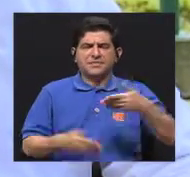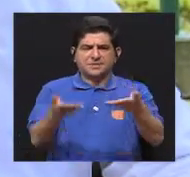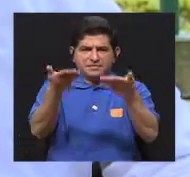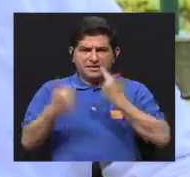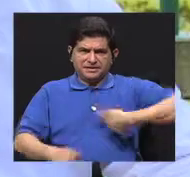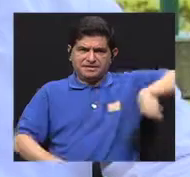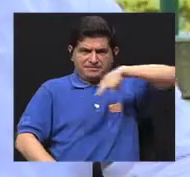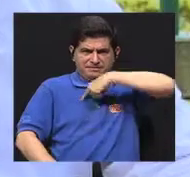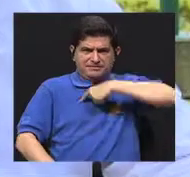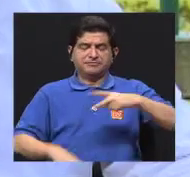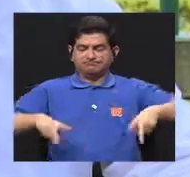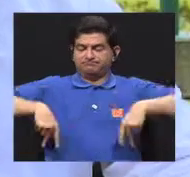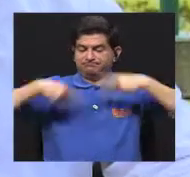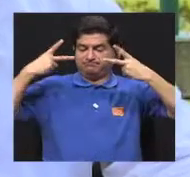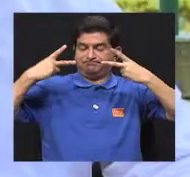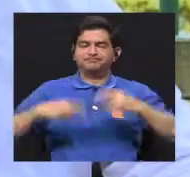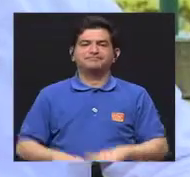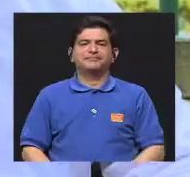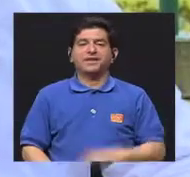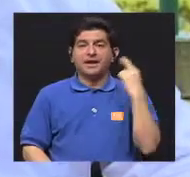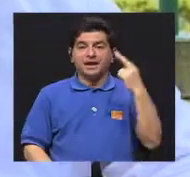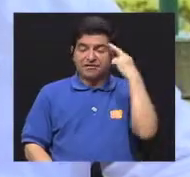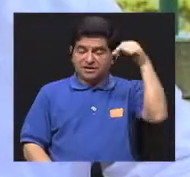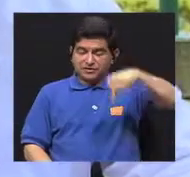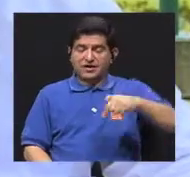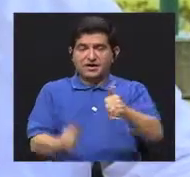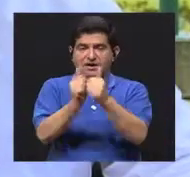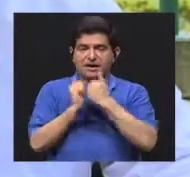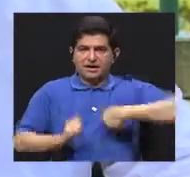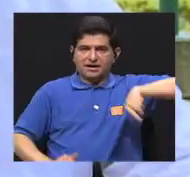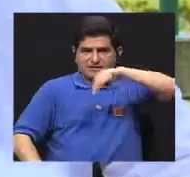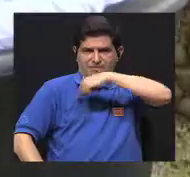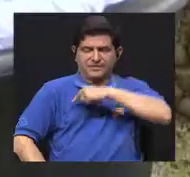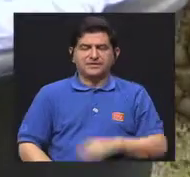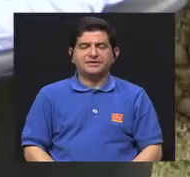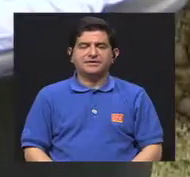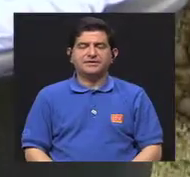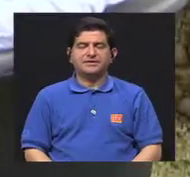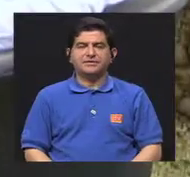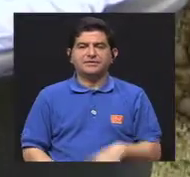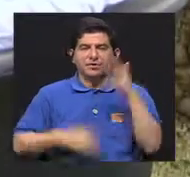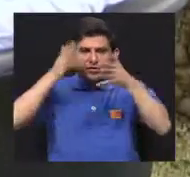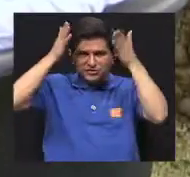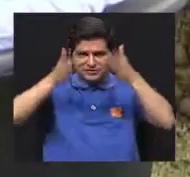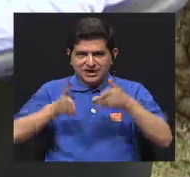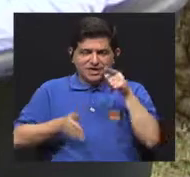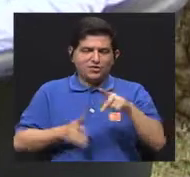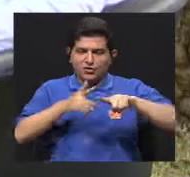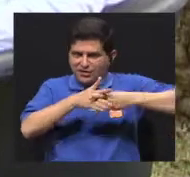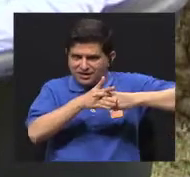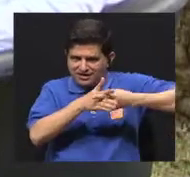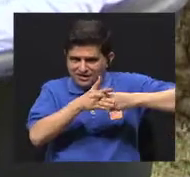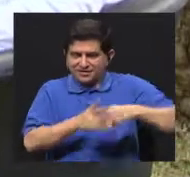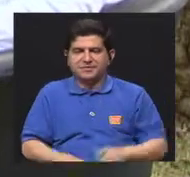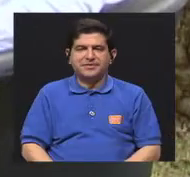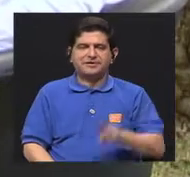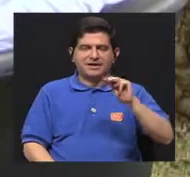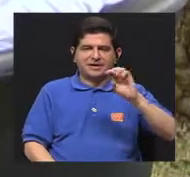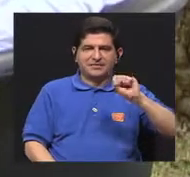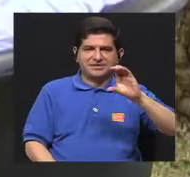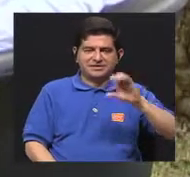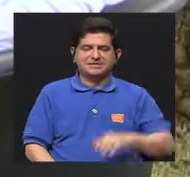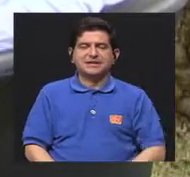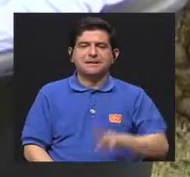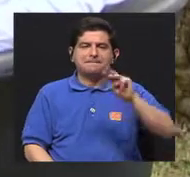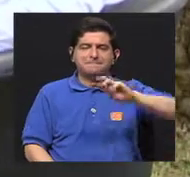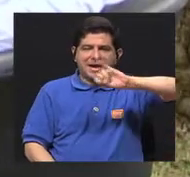podría traer a nuestras vidas. Y es para ello que nos acompaña el día de hoy la creadora de esta herramienta, la máster